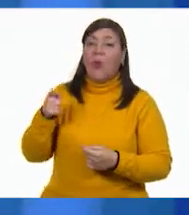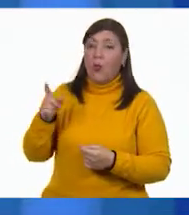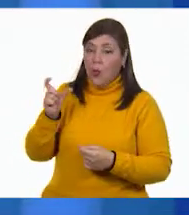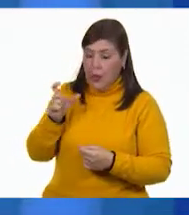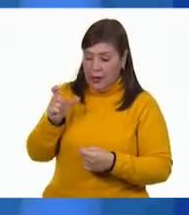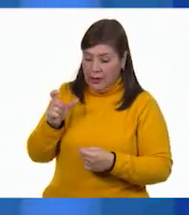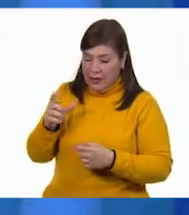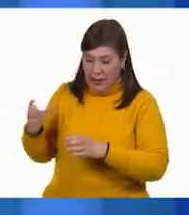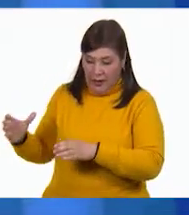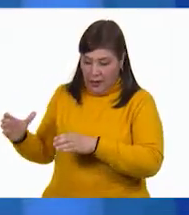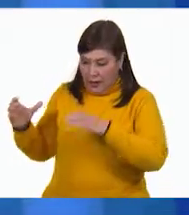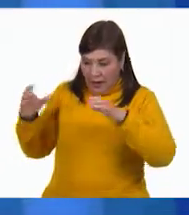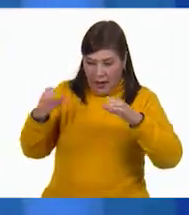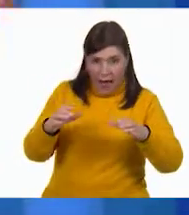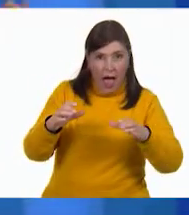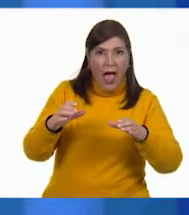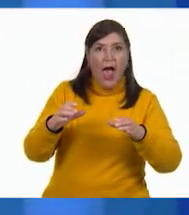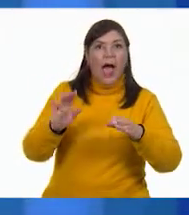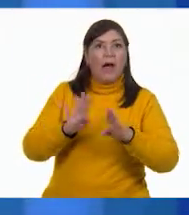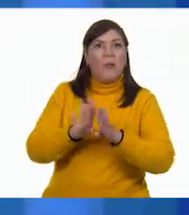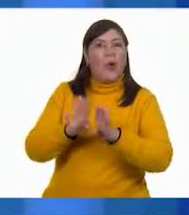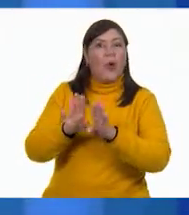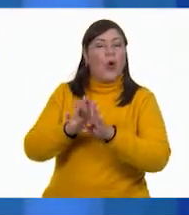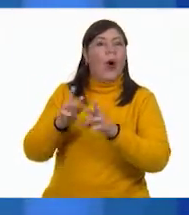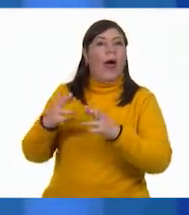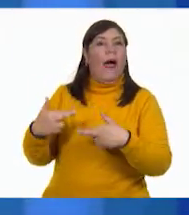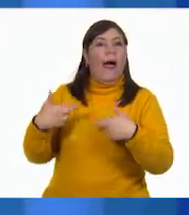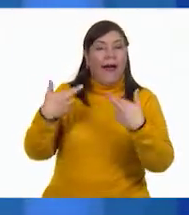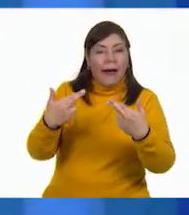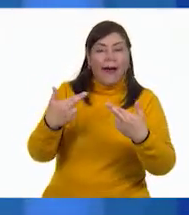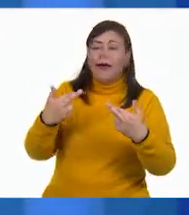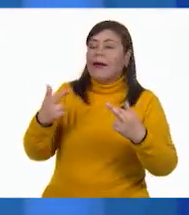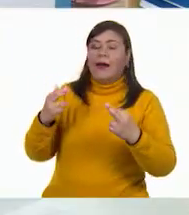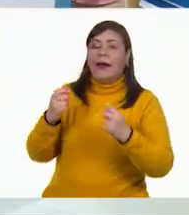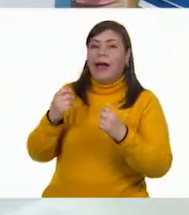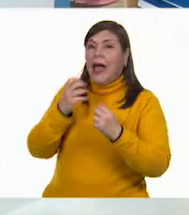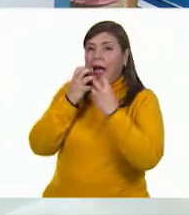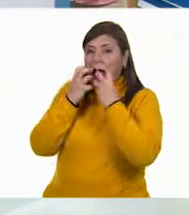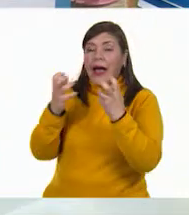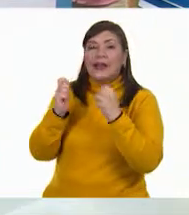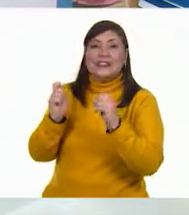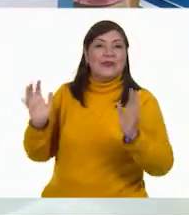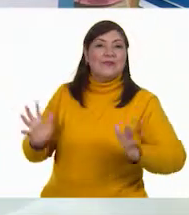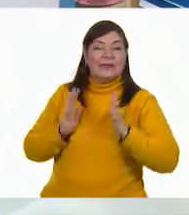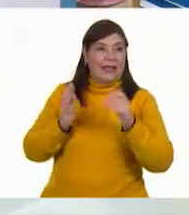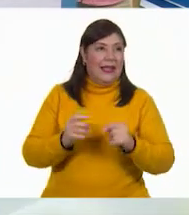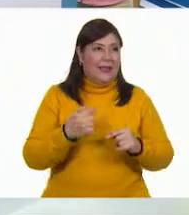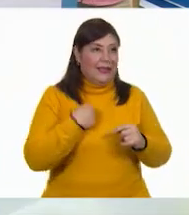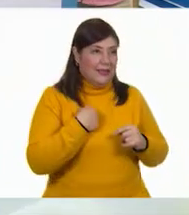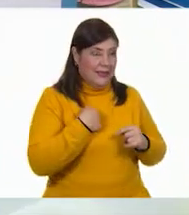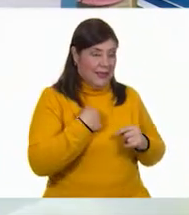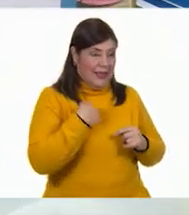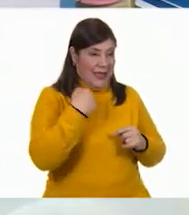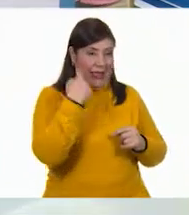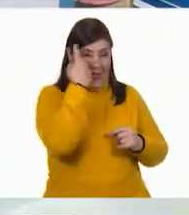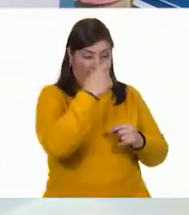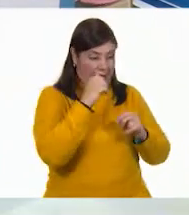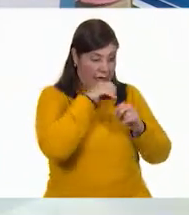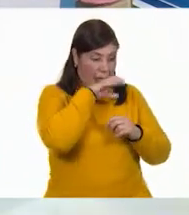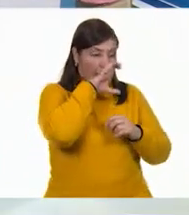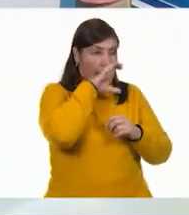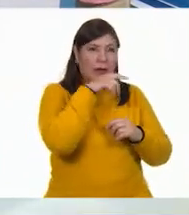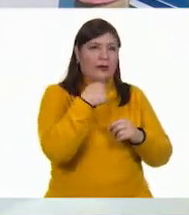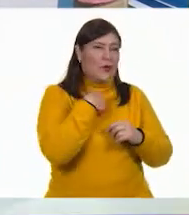que salieron con el regalo y te gritaron ¡sorpresa! Así, mira. Mi cara así. No se ve, pero mi boca estaba ¡guau!